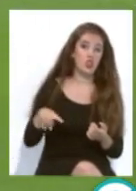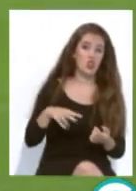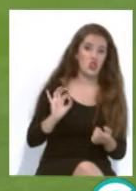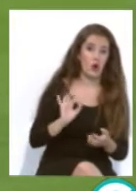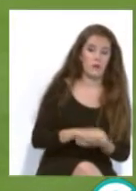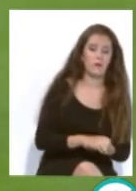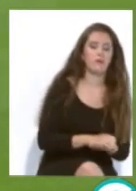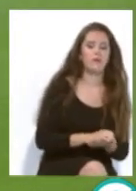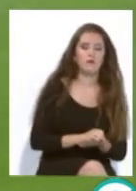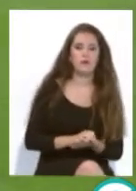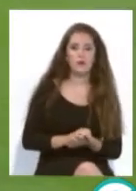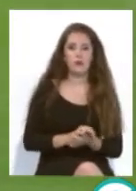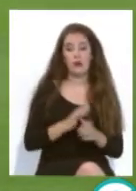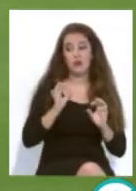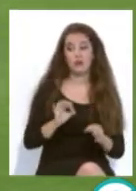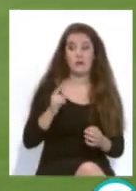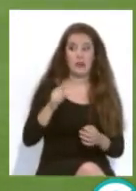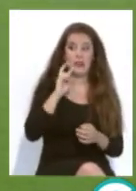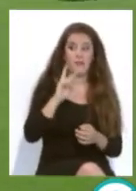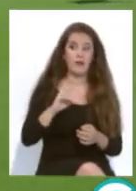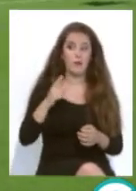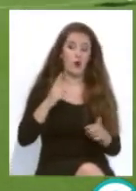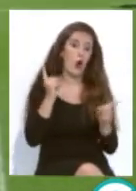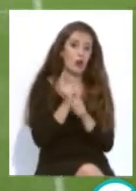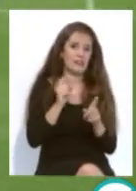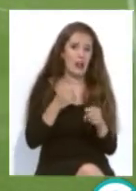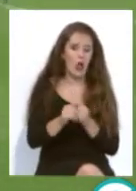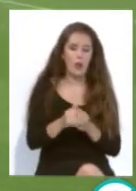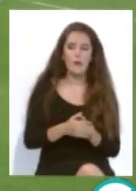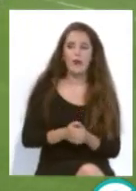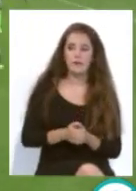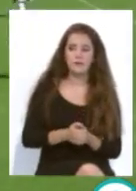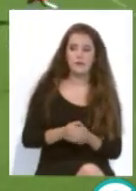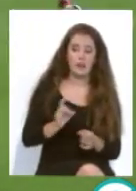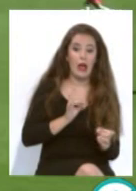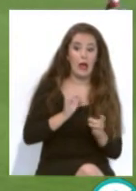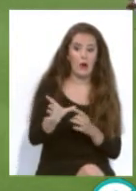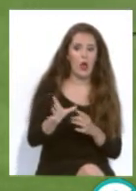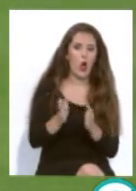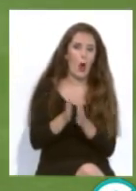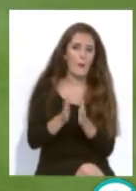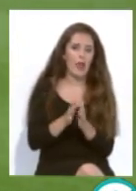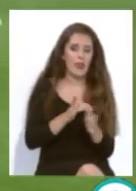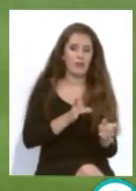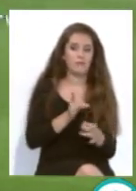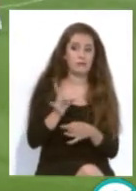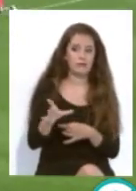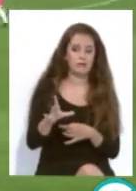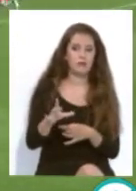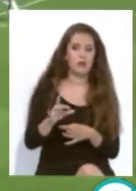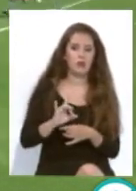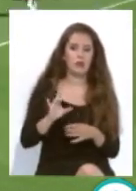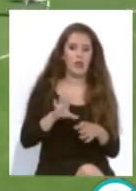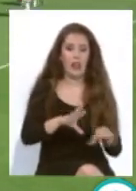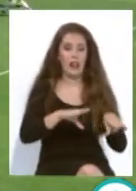órbita del Cádiz. que justamente aquí vemos ese contragolpe, el que se dé el balón al compañero, se calle y el que la